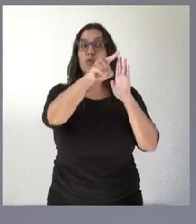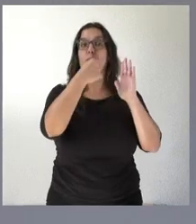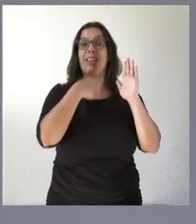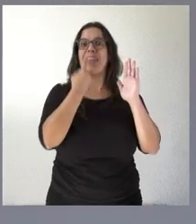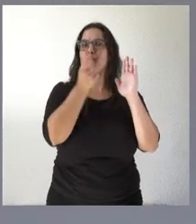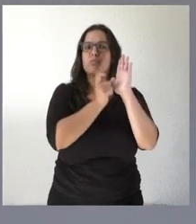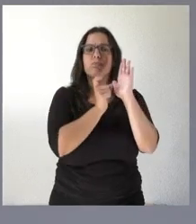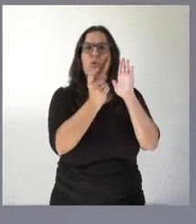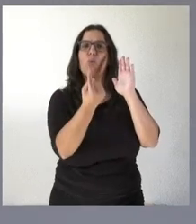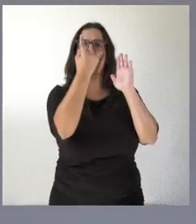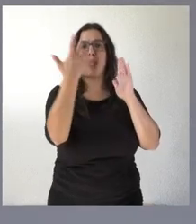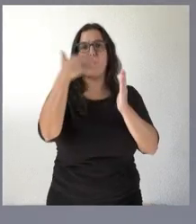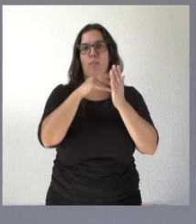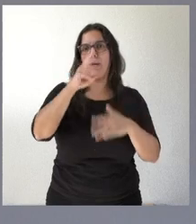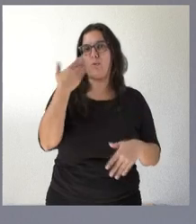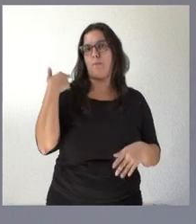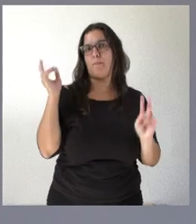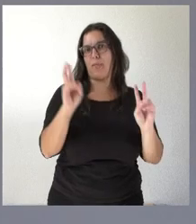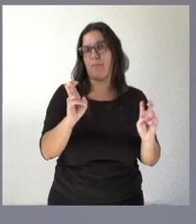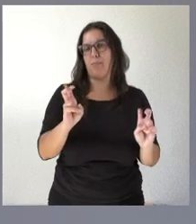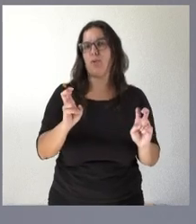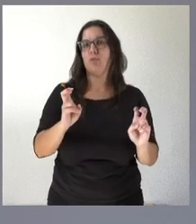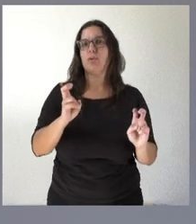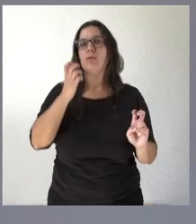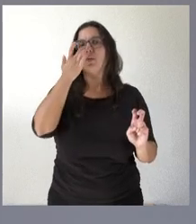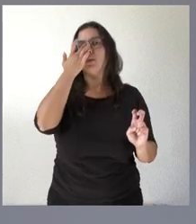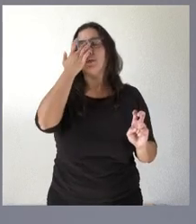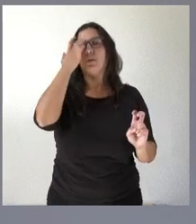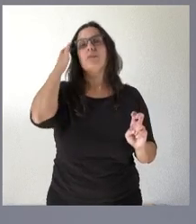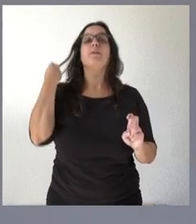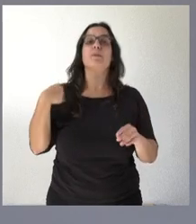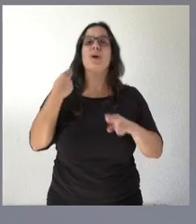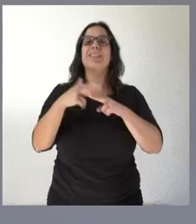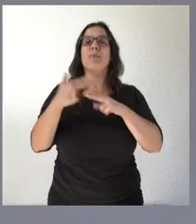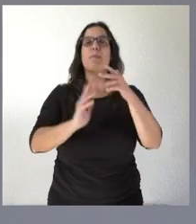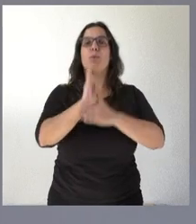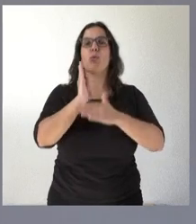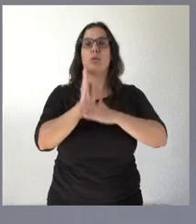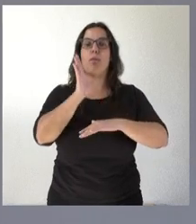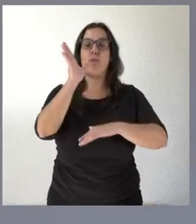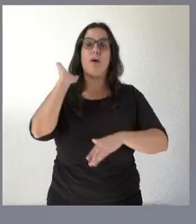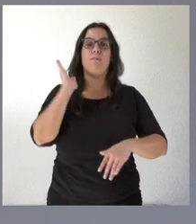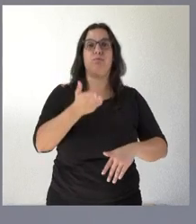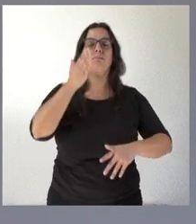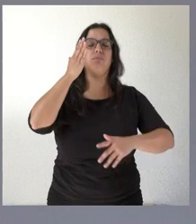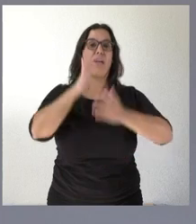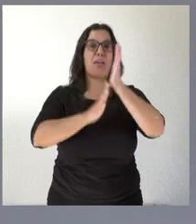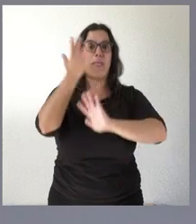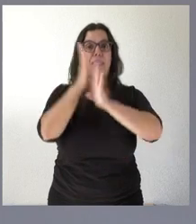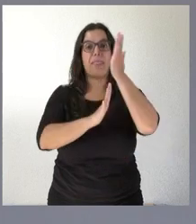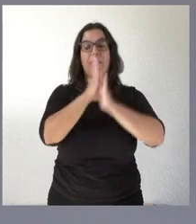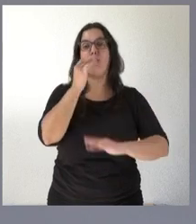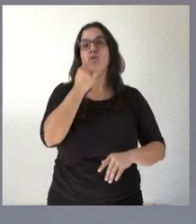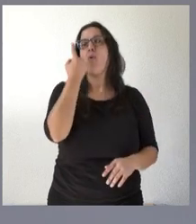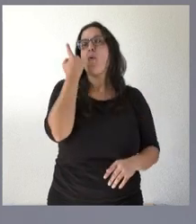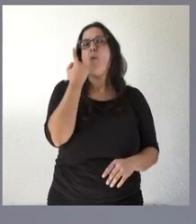esas de 5.000 euros que dábamos a las actividades productivas como consecuencia del impacto de los incendios es una parte estas